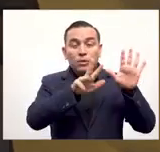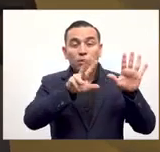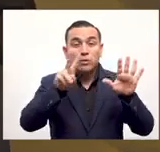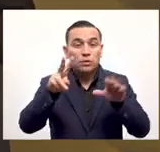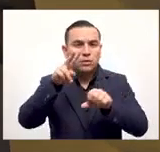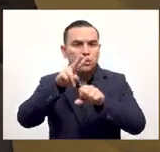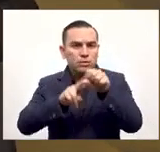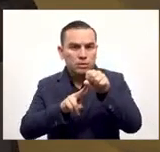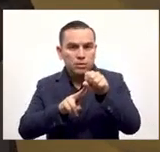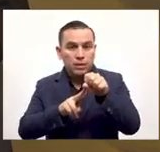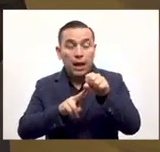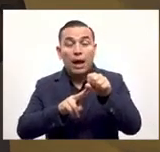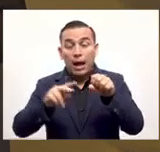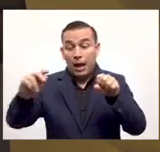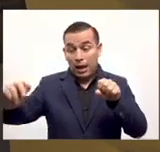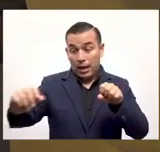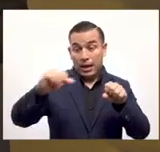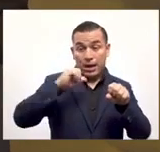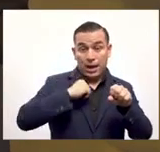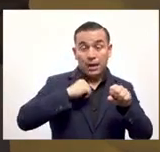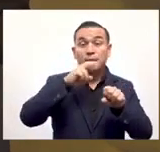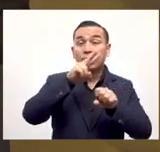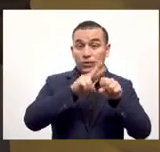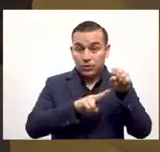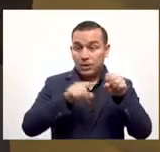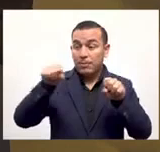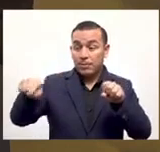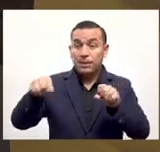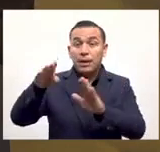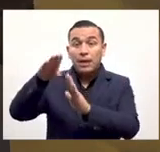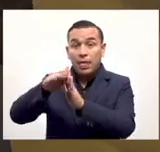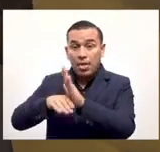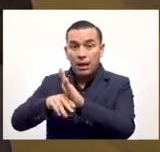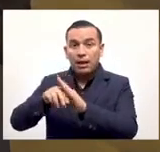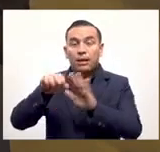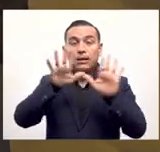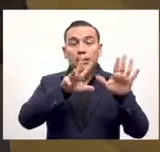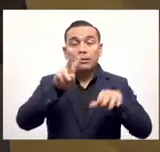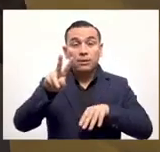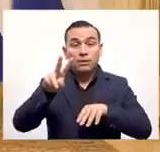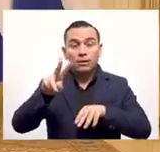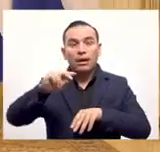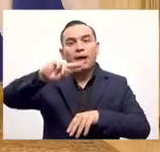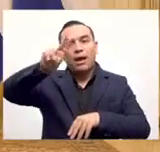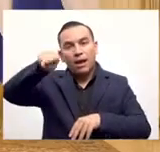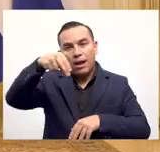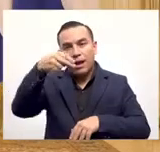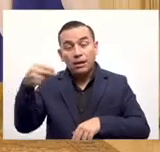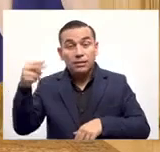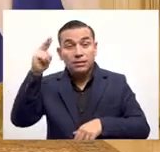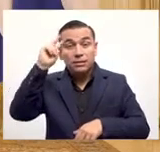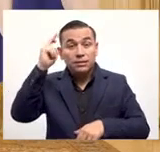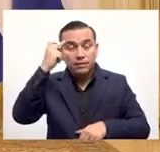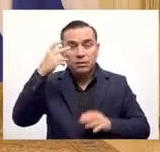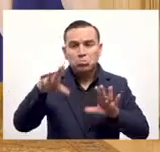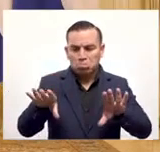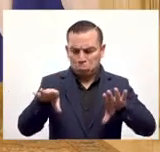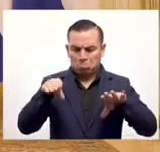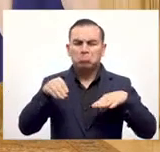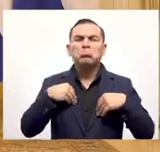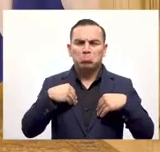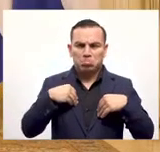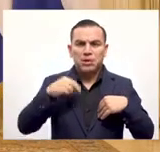dólares, él va a recibir 12 dólares. A diferencia de que lo que le puedan cobrar el turista sea en euros. Por ende, él